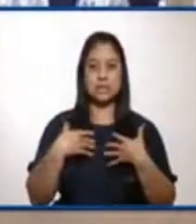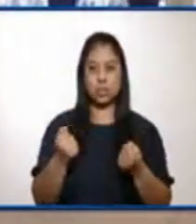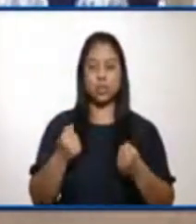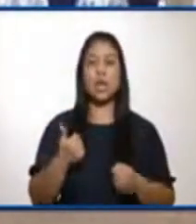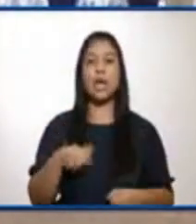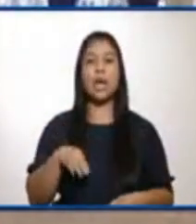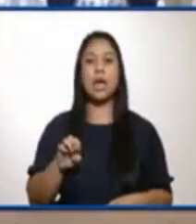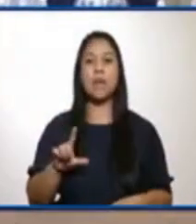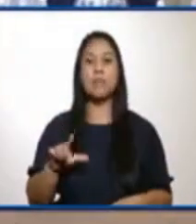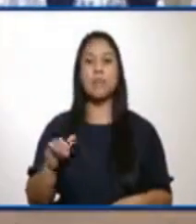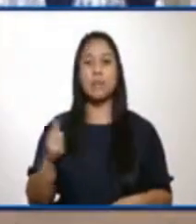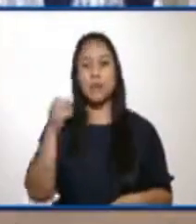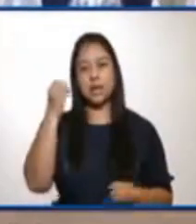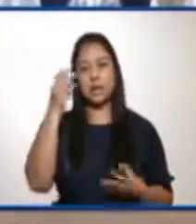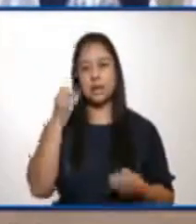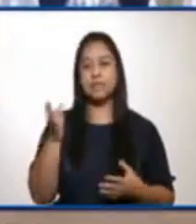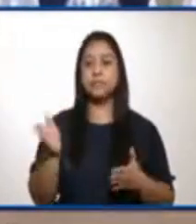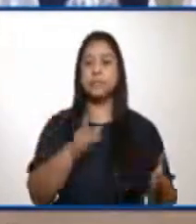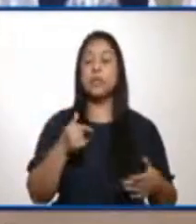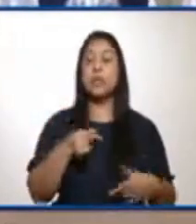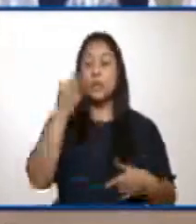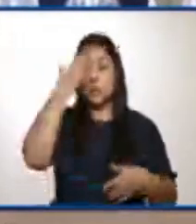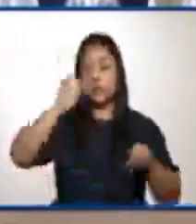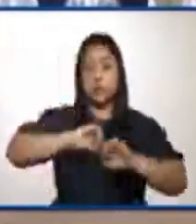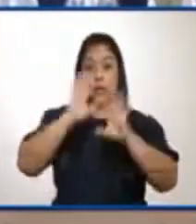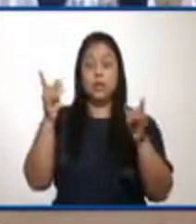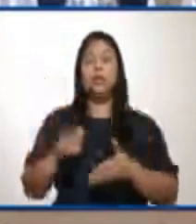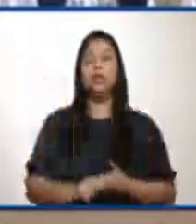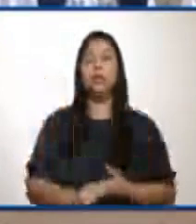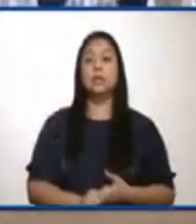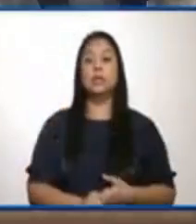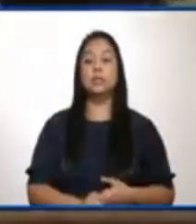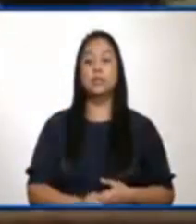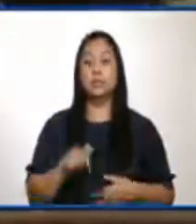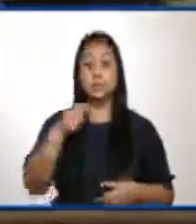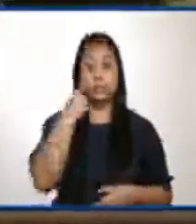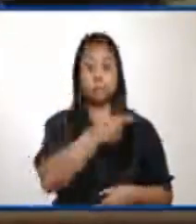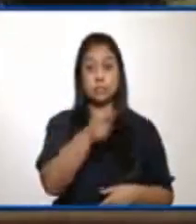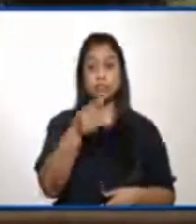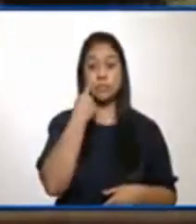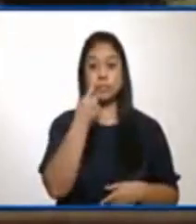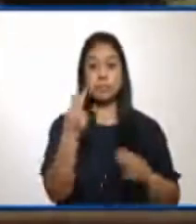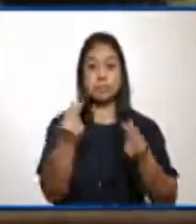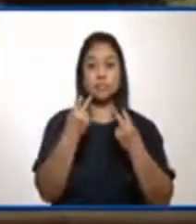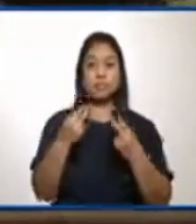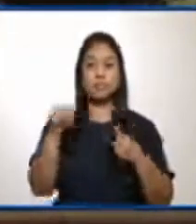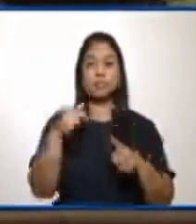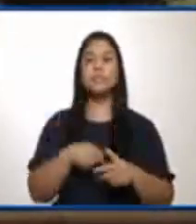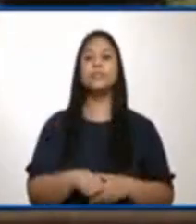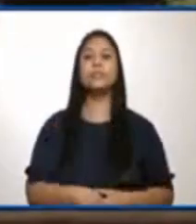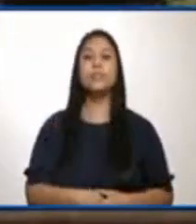Muchas gracias, muy buenos días, señores y señoras periodistas y a quienes nos escuchan y nos ven el día de hoy.